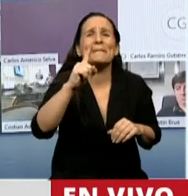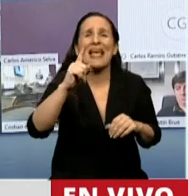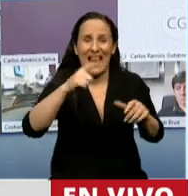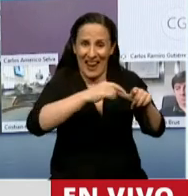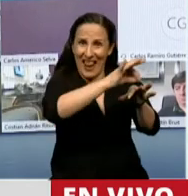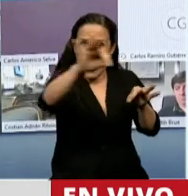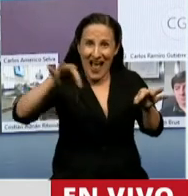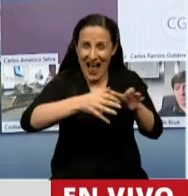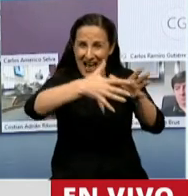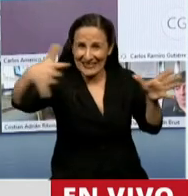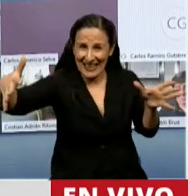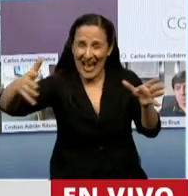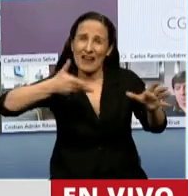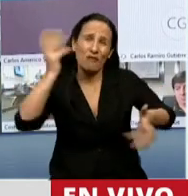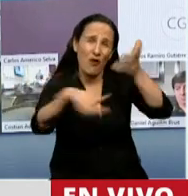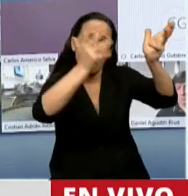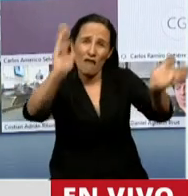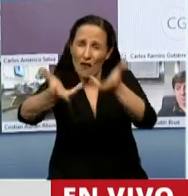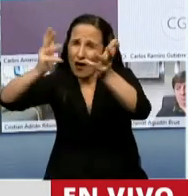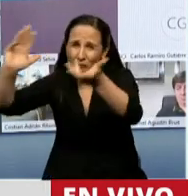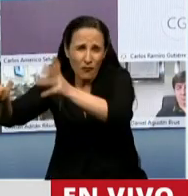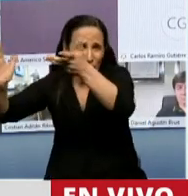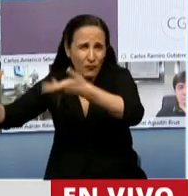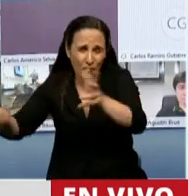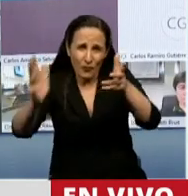27.000 focos de fuego de humedales.